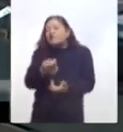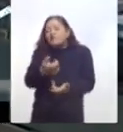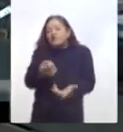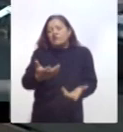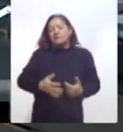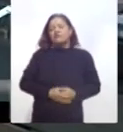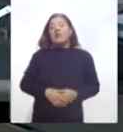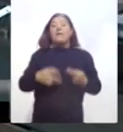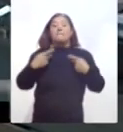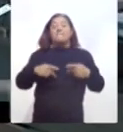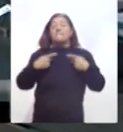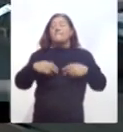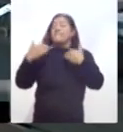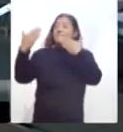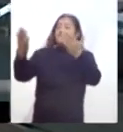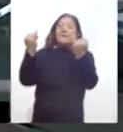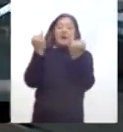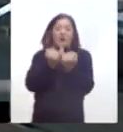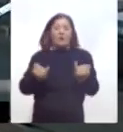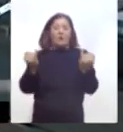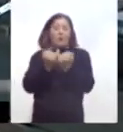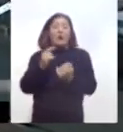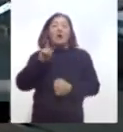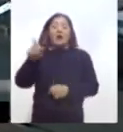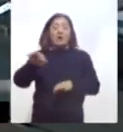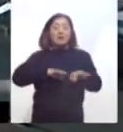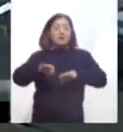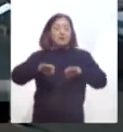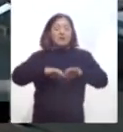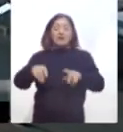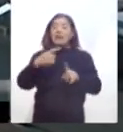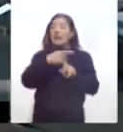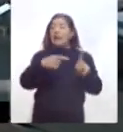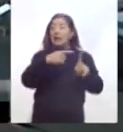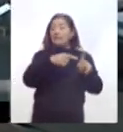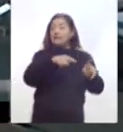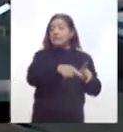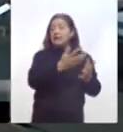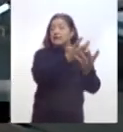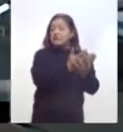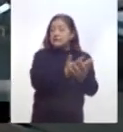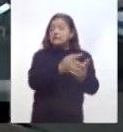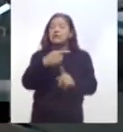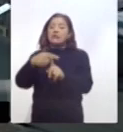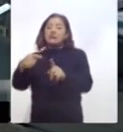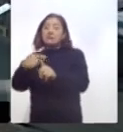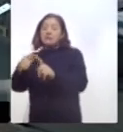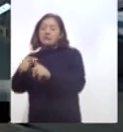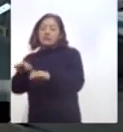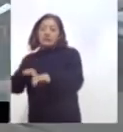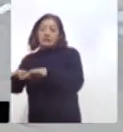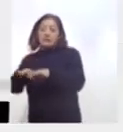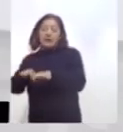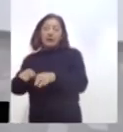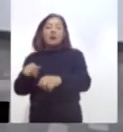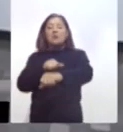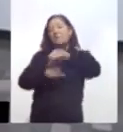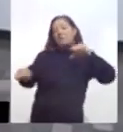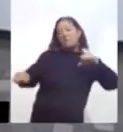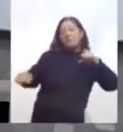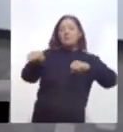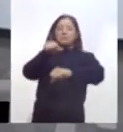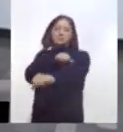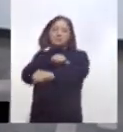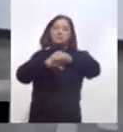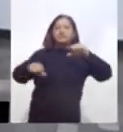operativo también, ellos están trabajando la mitad de la plantilla y la mitad para que ellos puedan también guardar la debida cuarentena. La